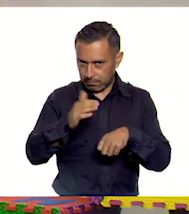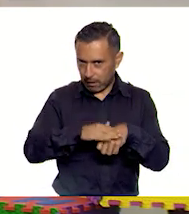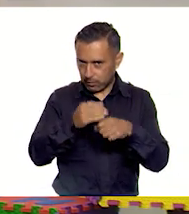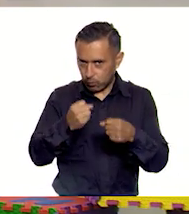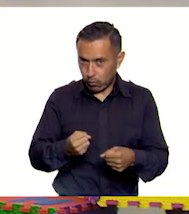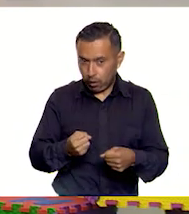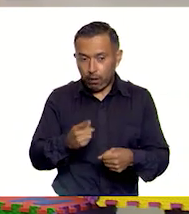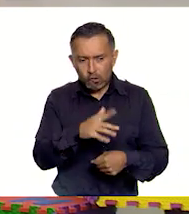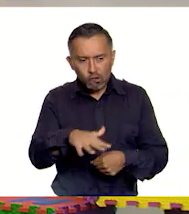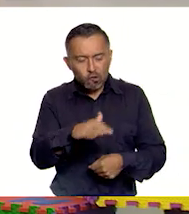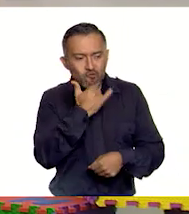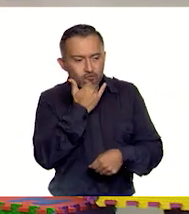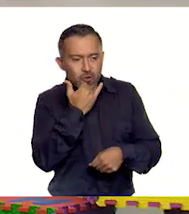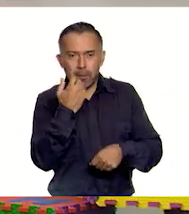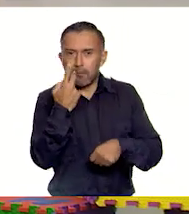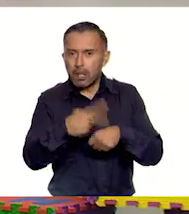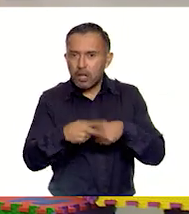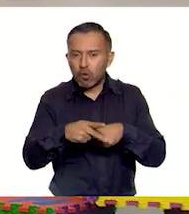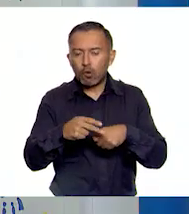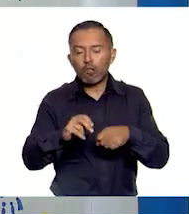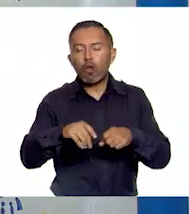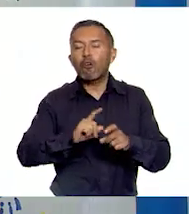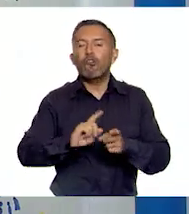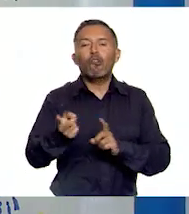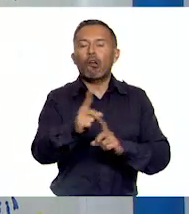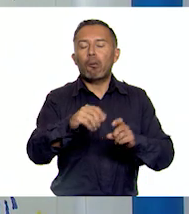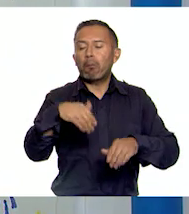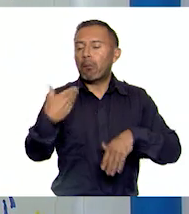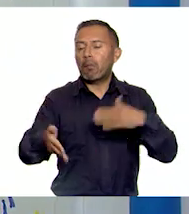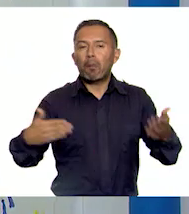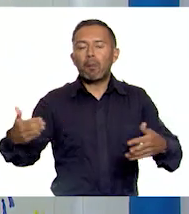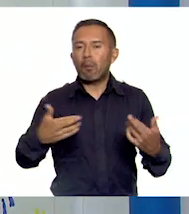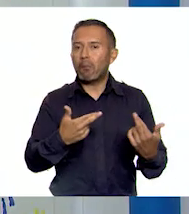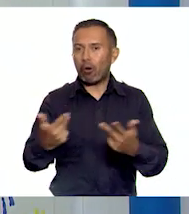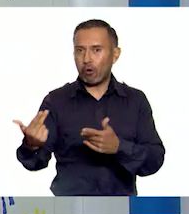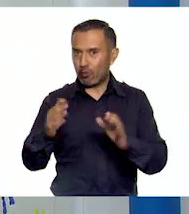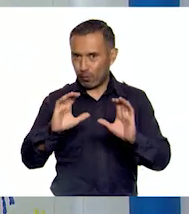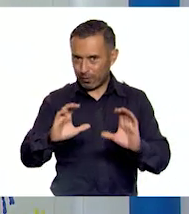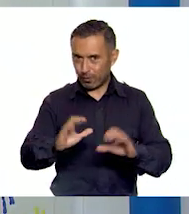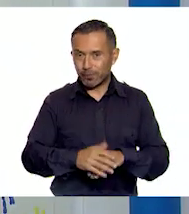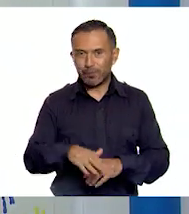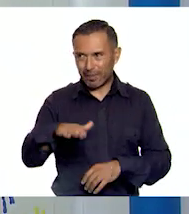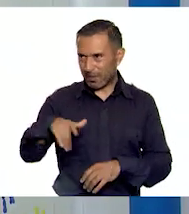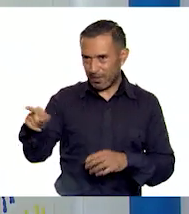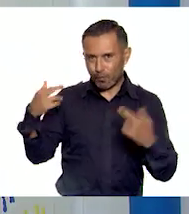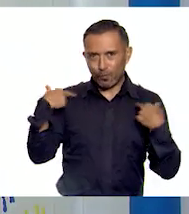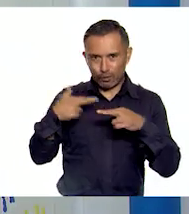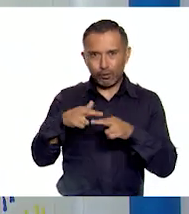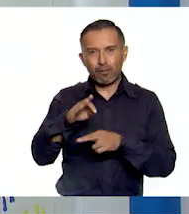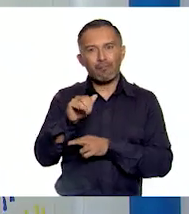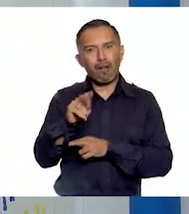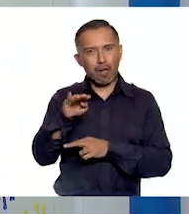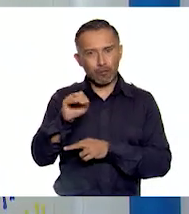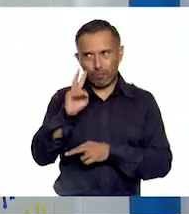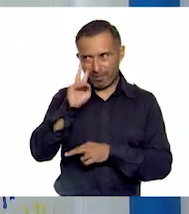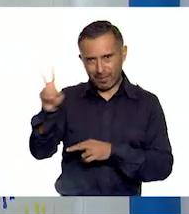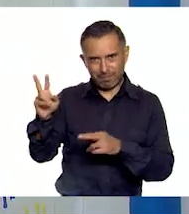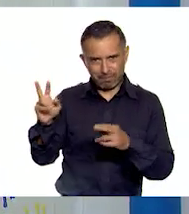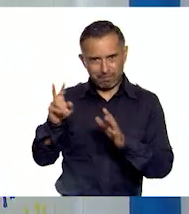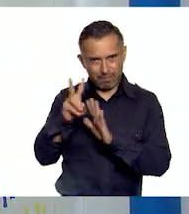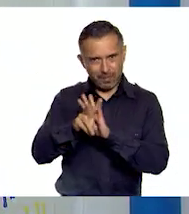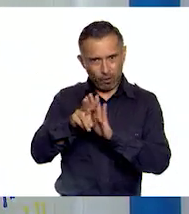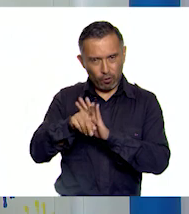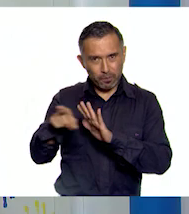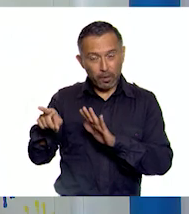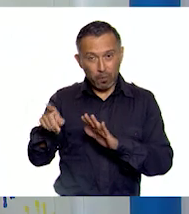objeto que nos pongan en riesgo o se puedan romper. Nosotros, como vimos en el ejemplo del video del profesor Fabio, no todas las actividades que él